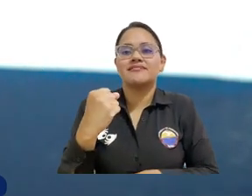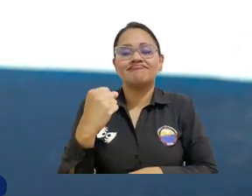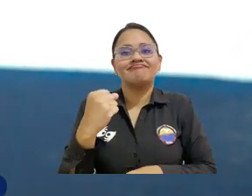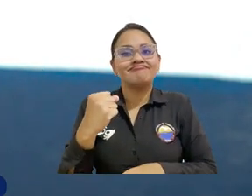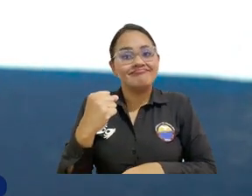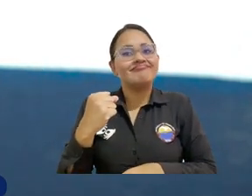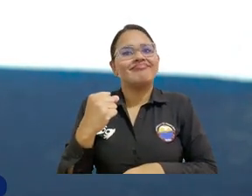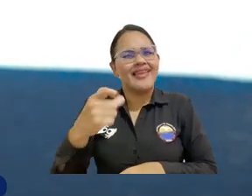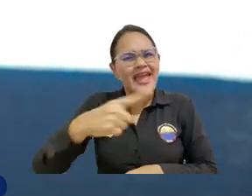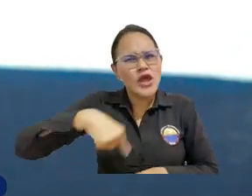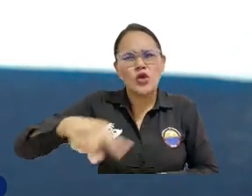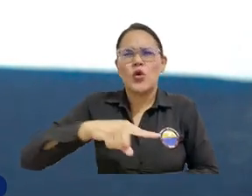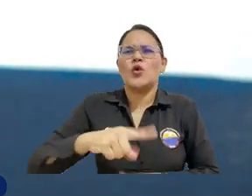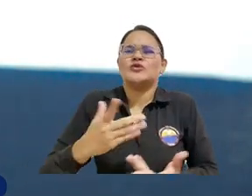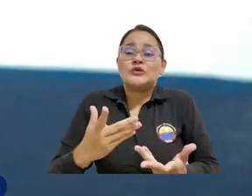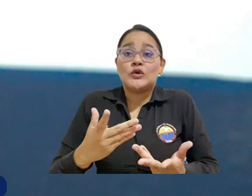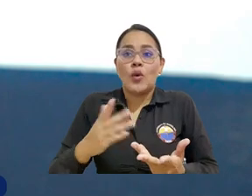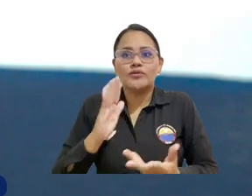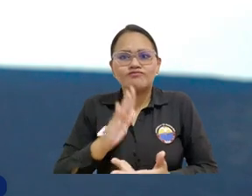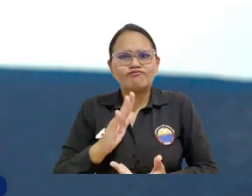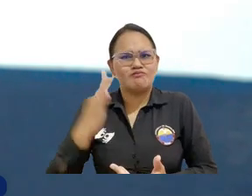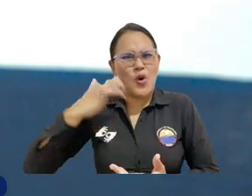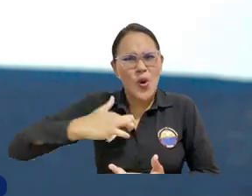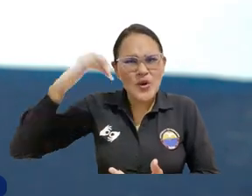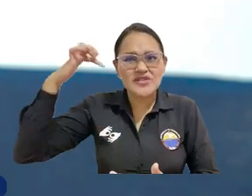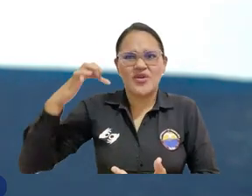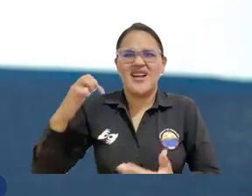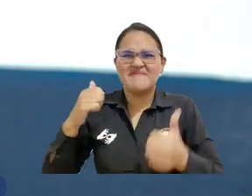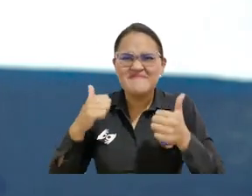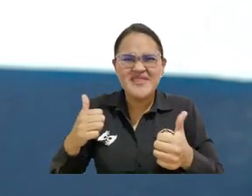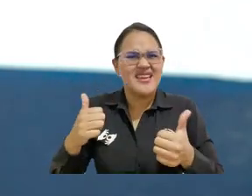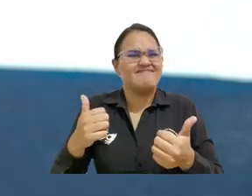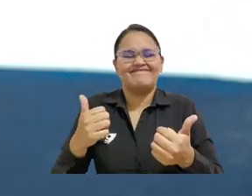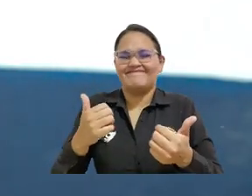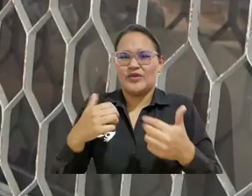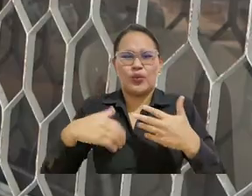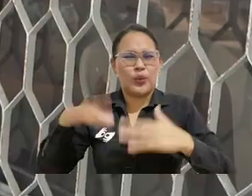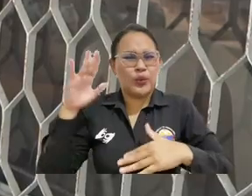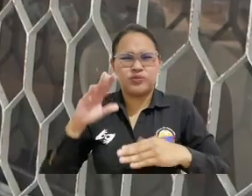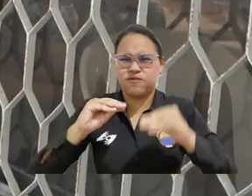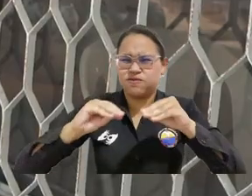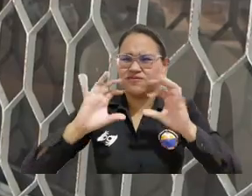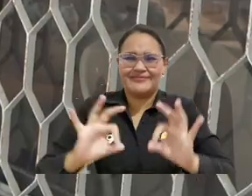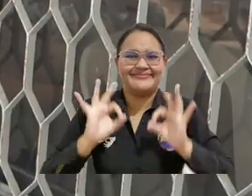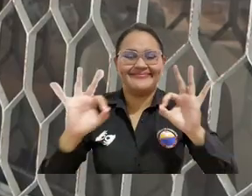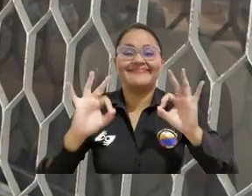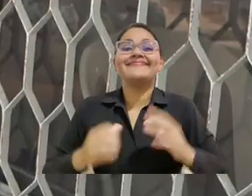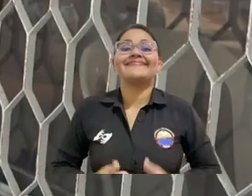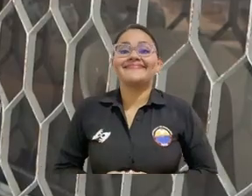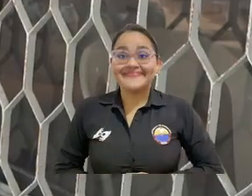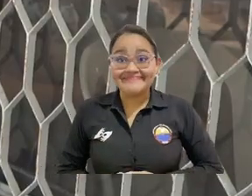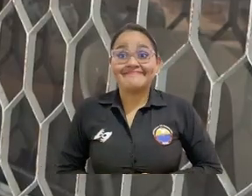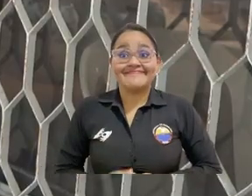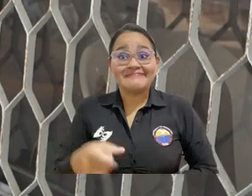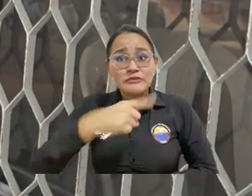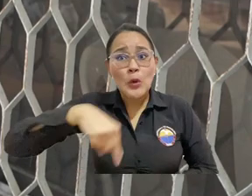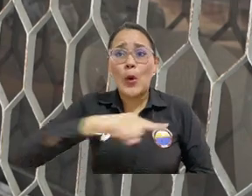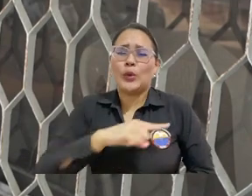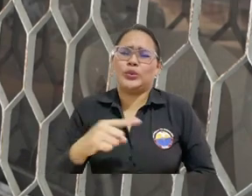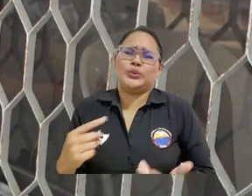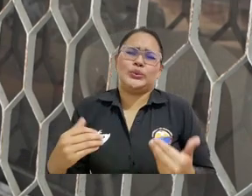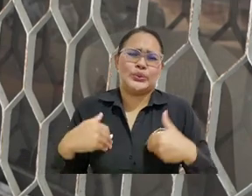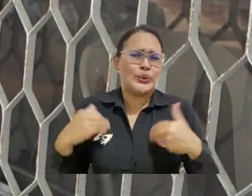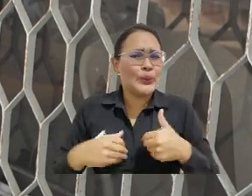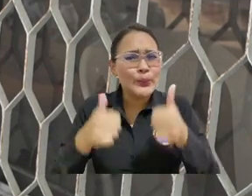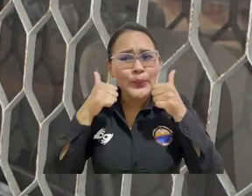pero sobre todo por tener a personas y profesionales excelentes, dedicados. El impacto para nosotros ha sido muy bueno porque esto ha